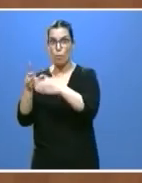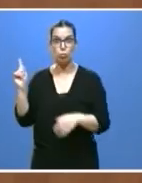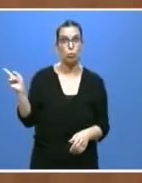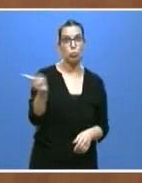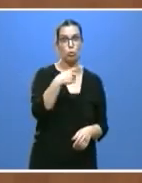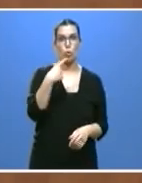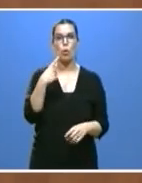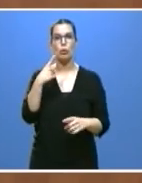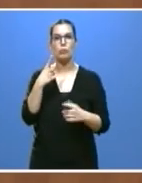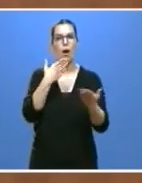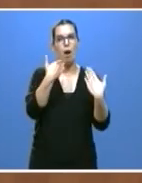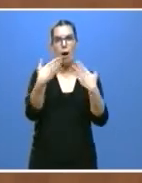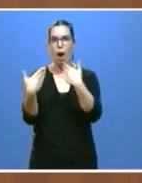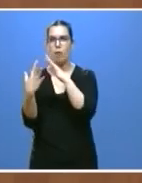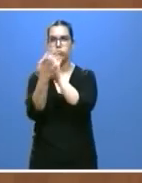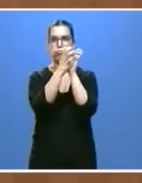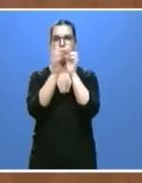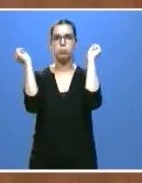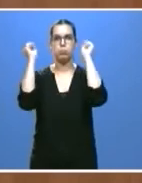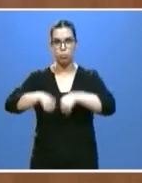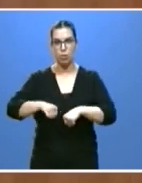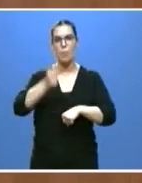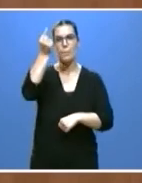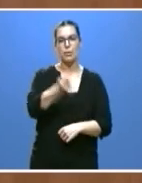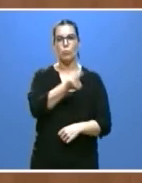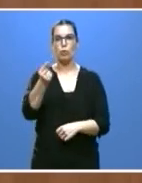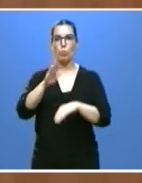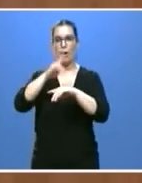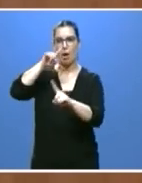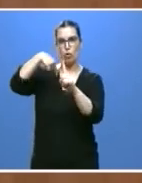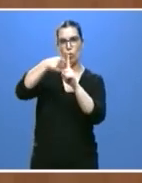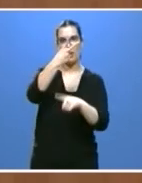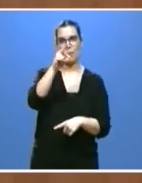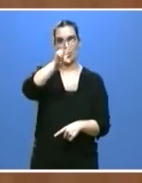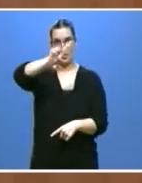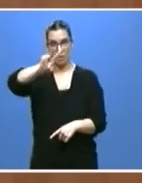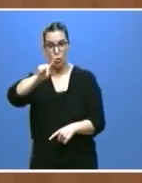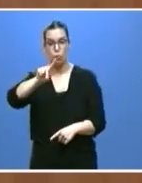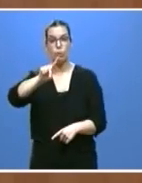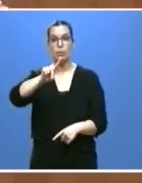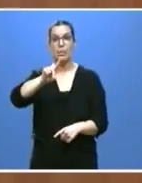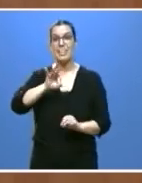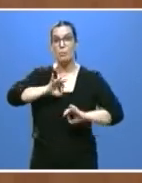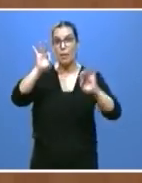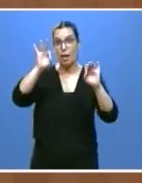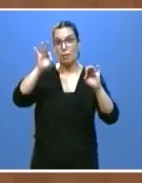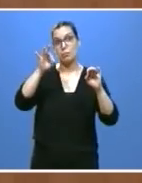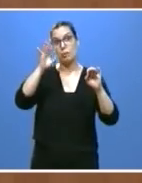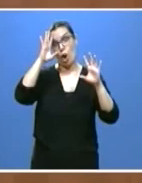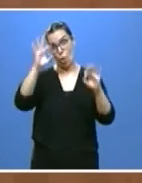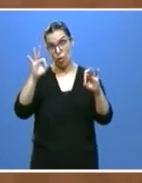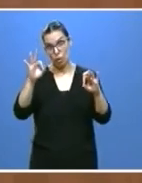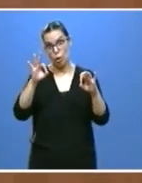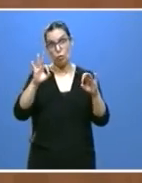consensuar y pactar los presupuestos del 2021 especialmente y como es lógico con el grupo mayoritario